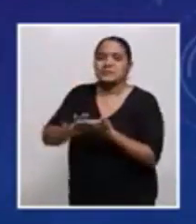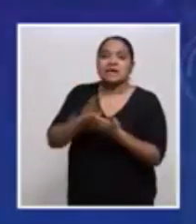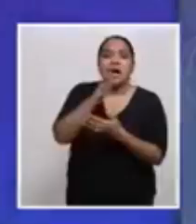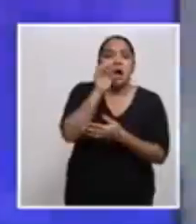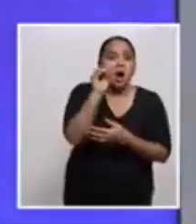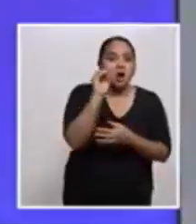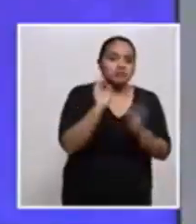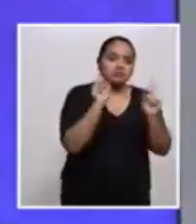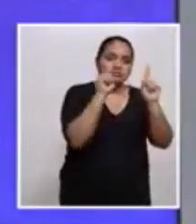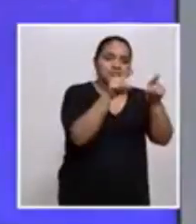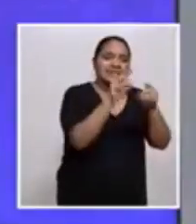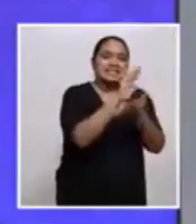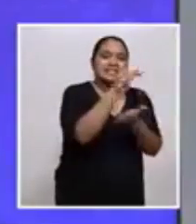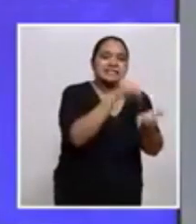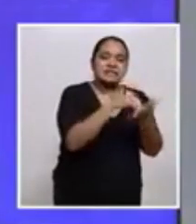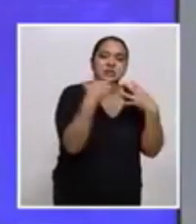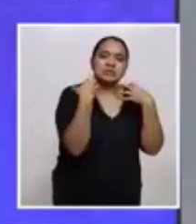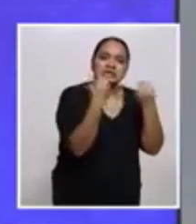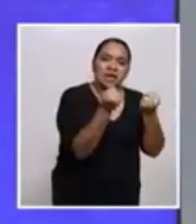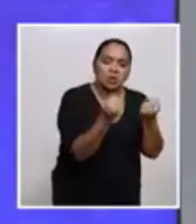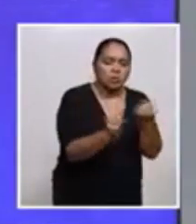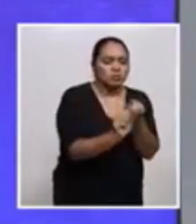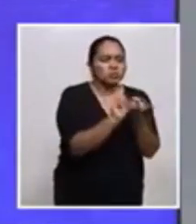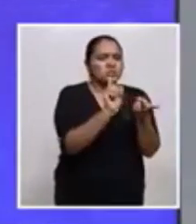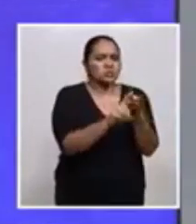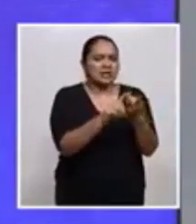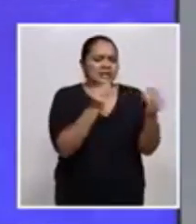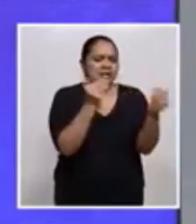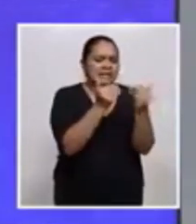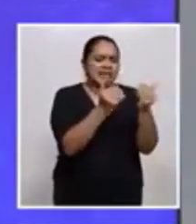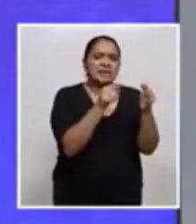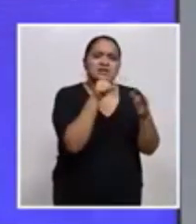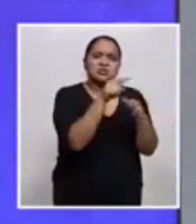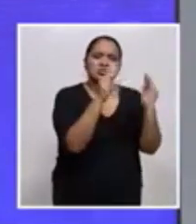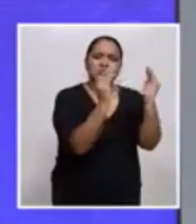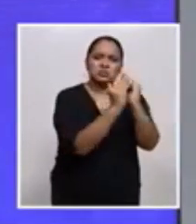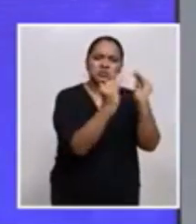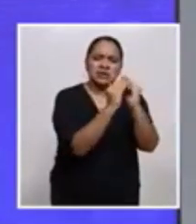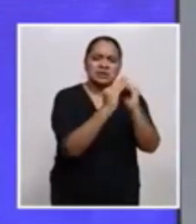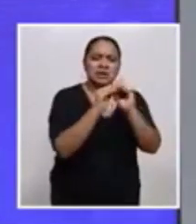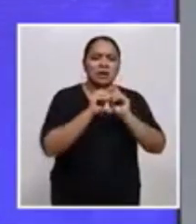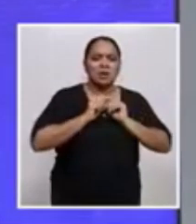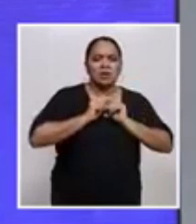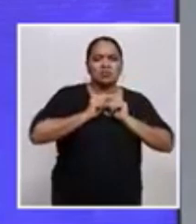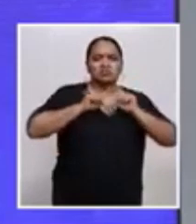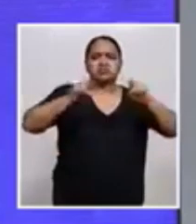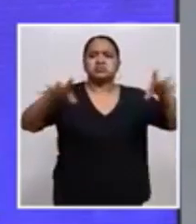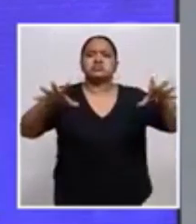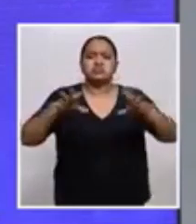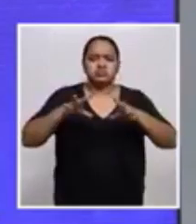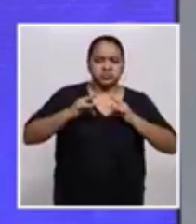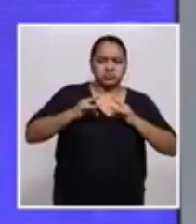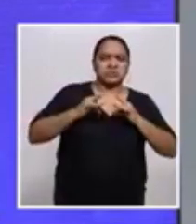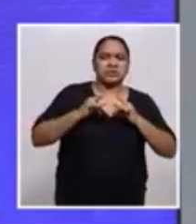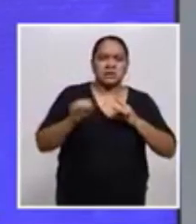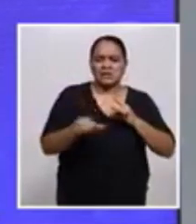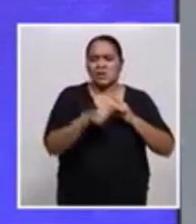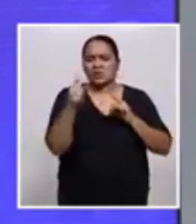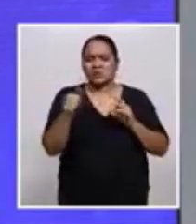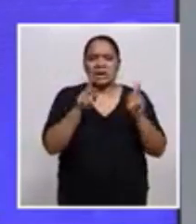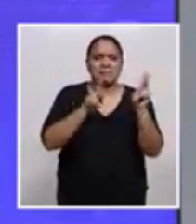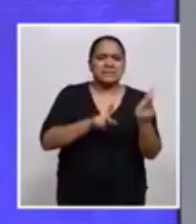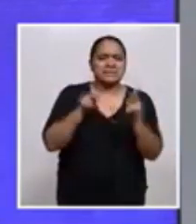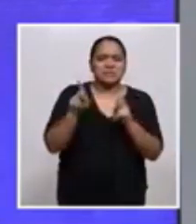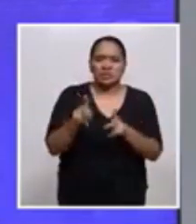cercana a su vivienda. Es importante la más cercana para que no se desplace a grandes distancias y corra riesgos de contagiarse o de contagiar